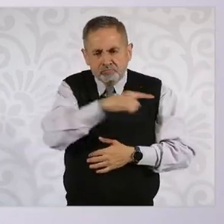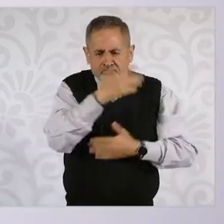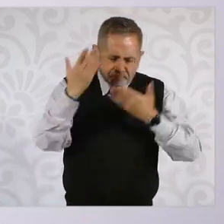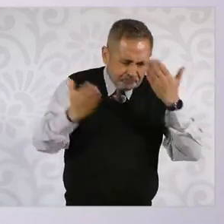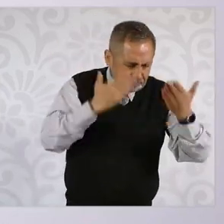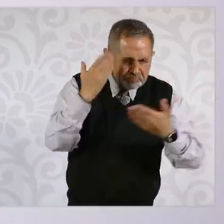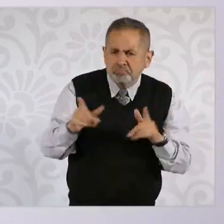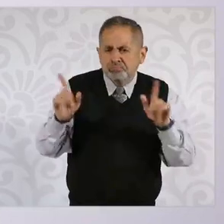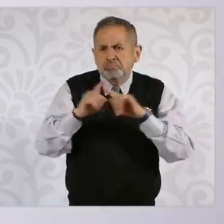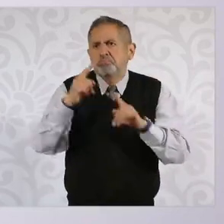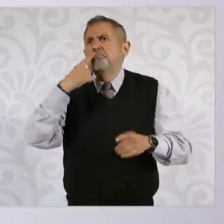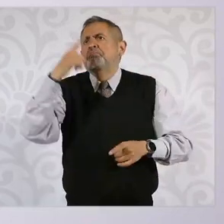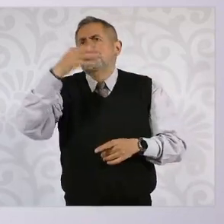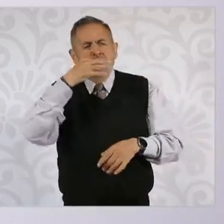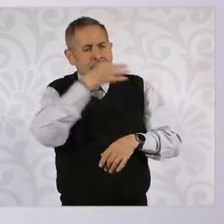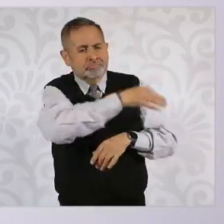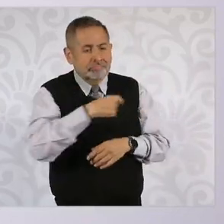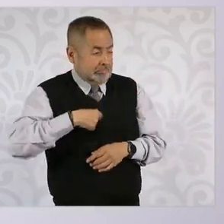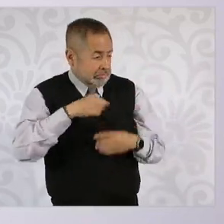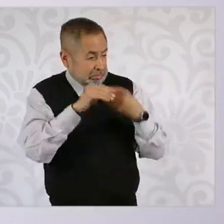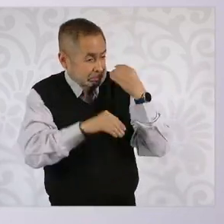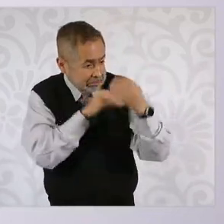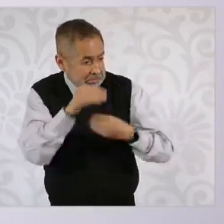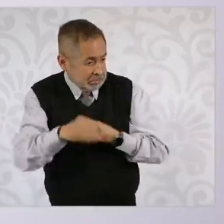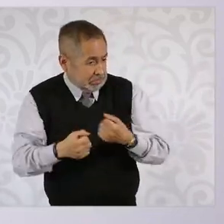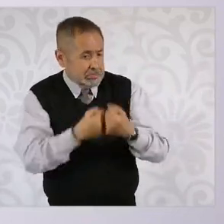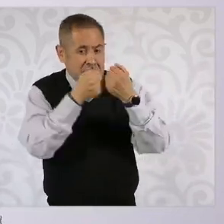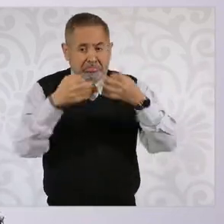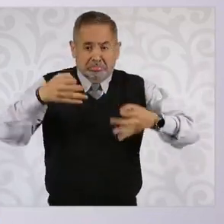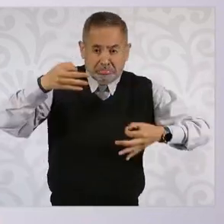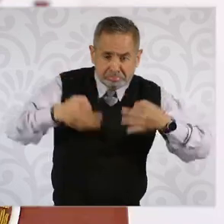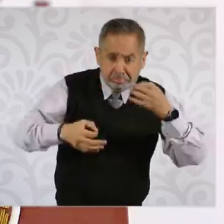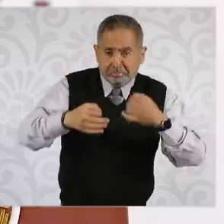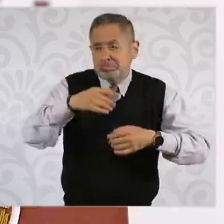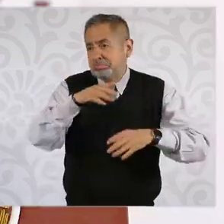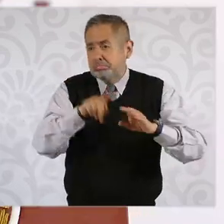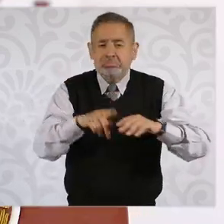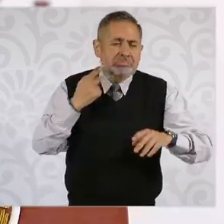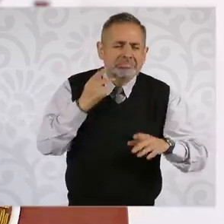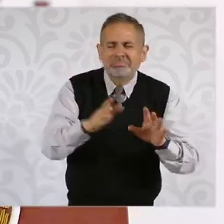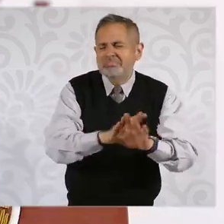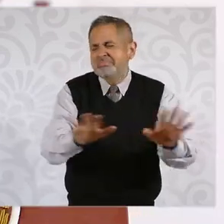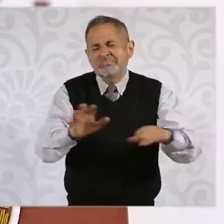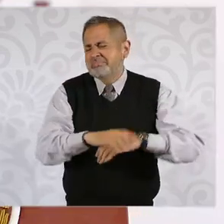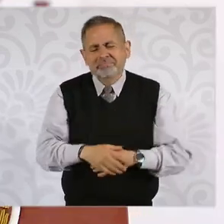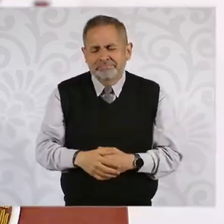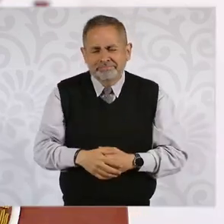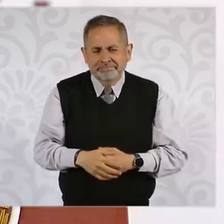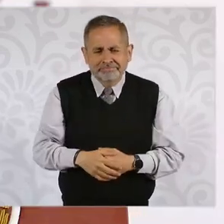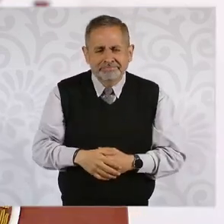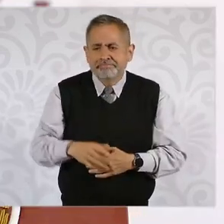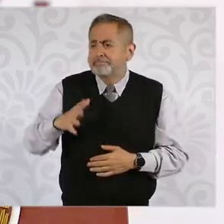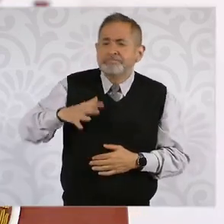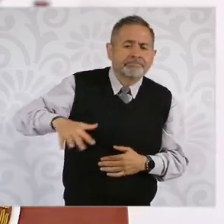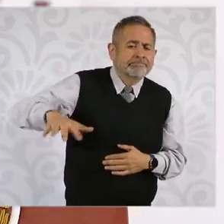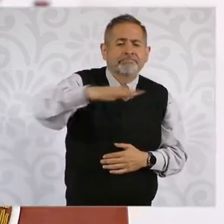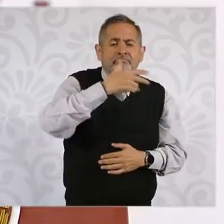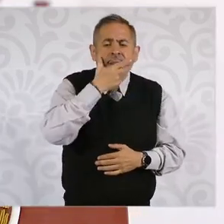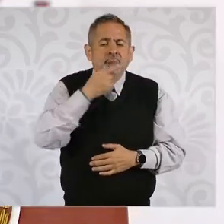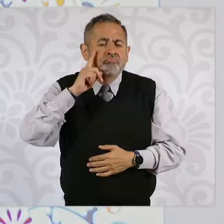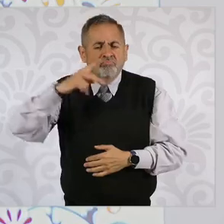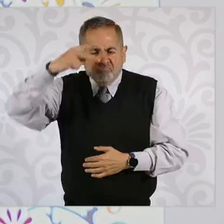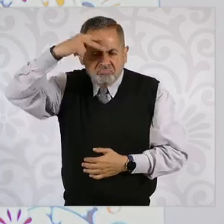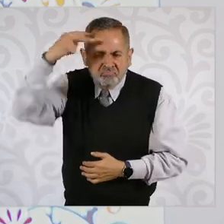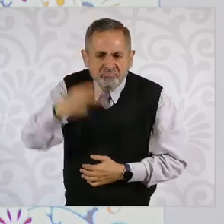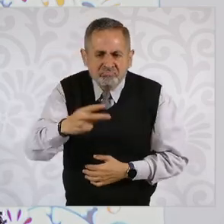Eso es todo. Pero no vamos a entrar nosotros a juicios políticos. ¿Y qué queremos todas y todos los mexicanos?